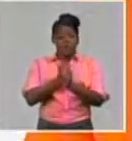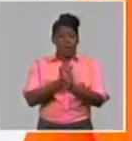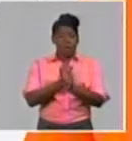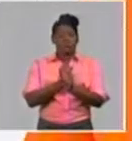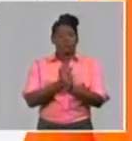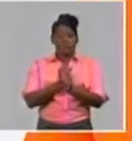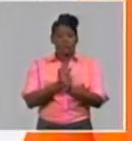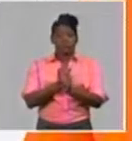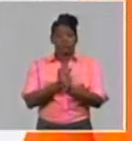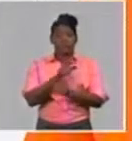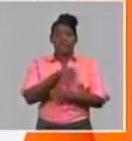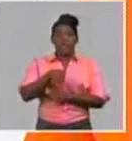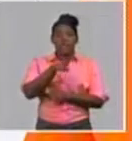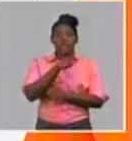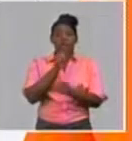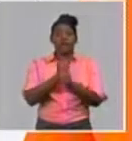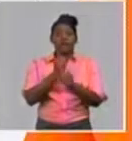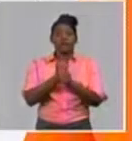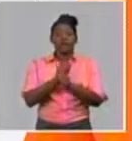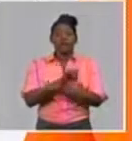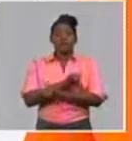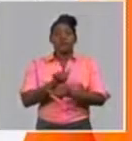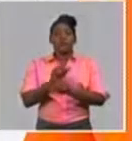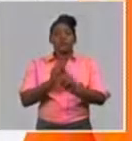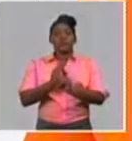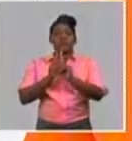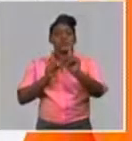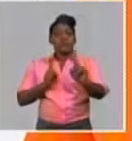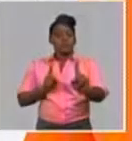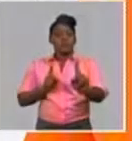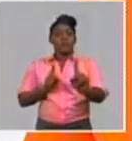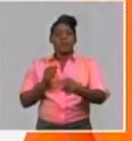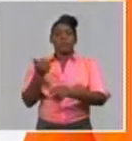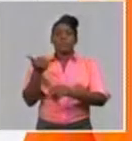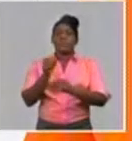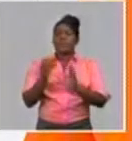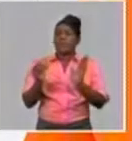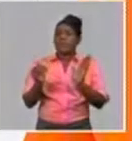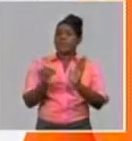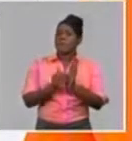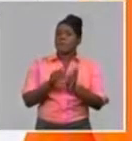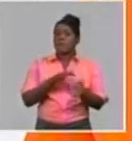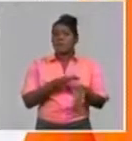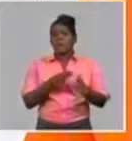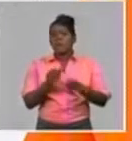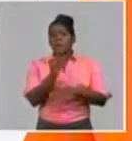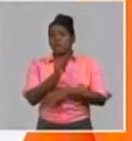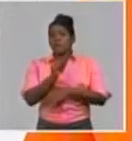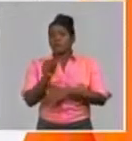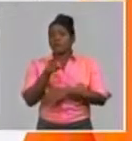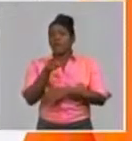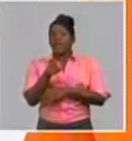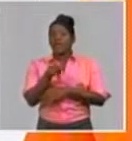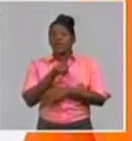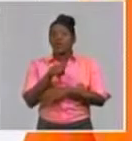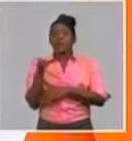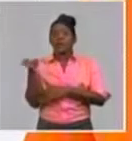trabajadores, van a trabajar a distancia en el instituto. De ellos, 10.800 que son cobradores.